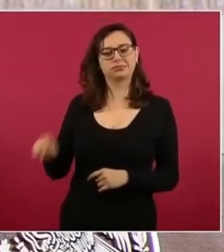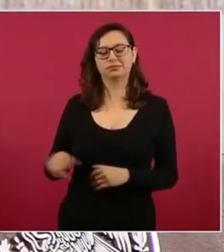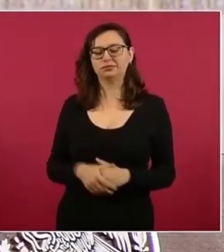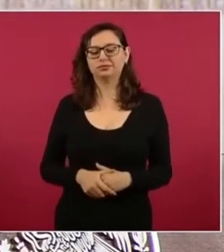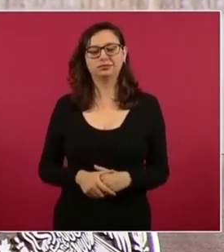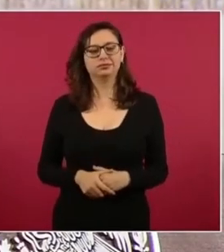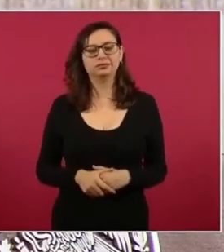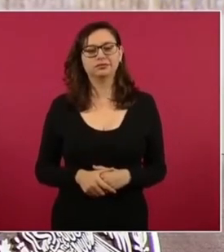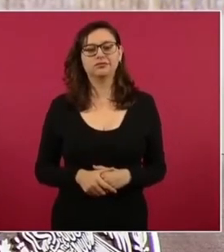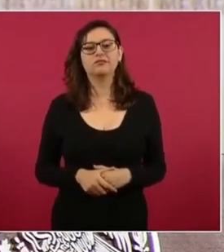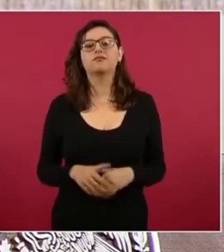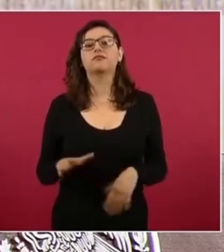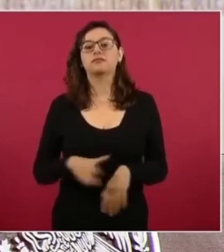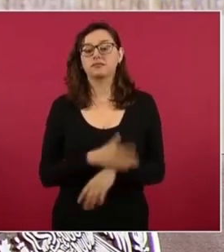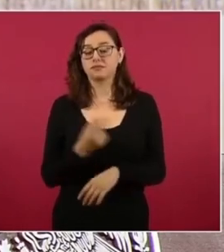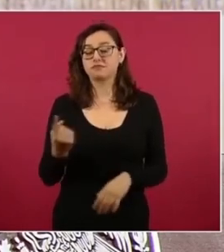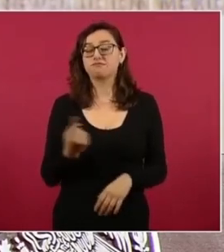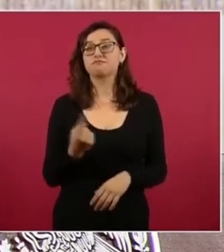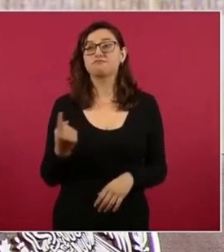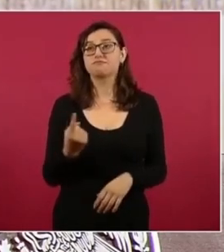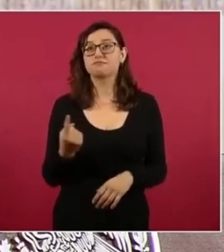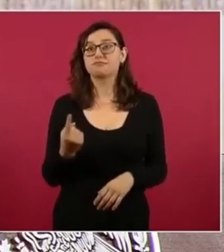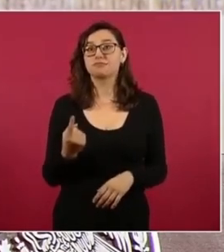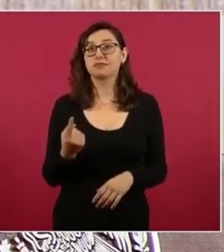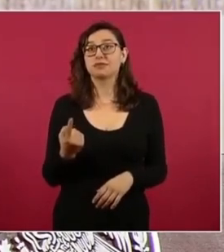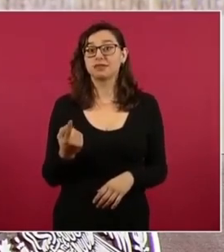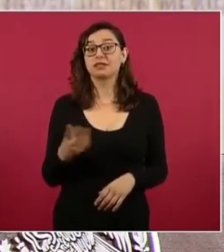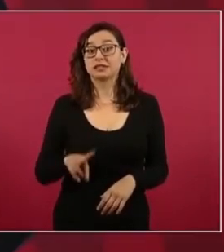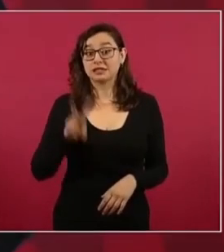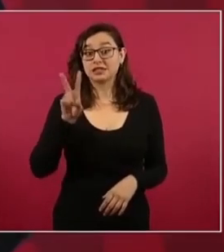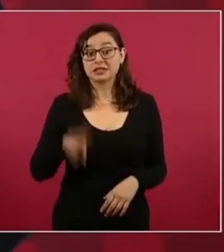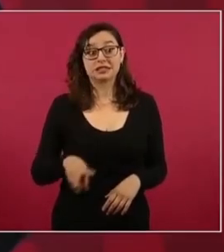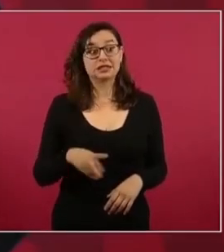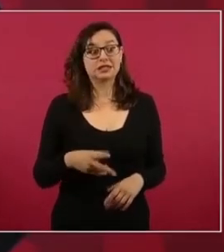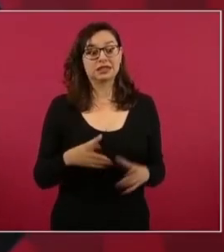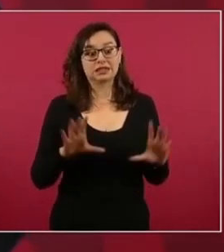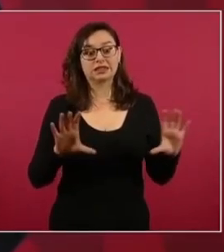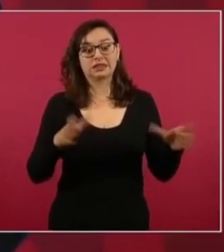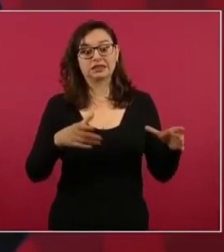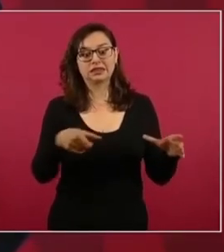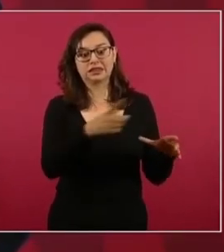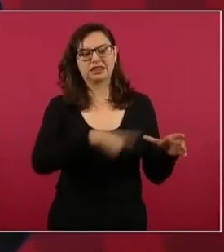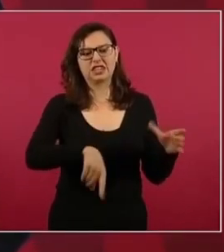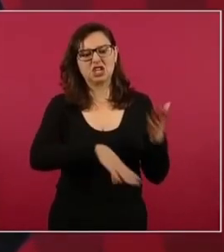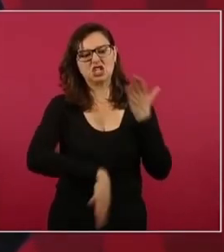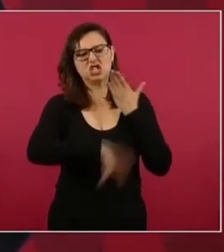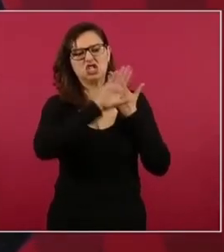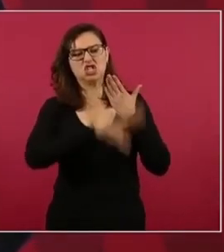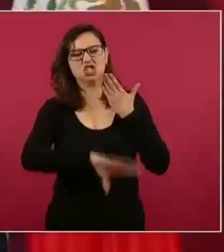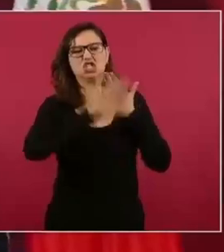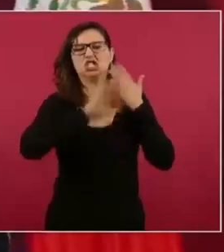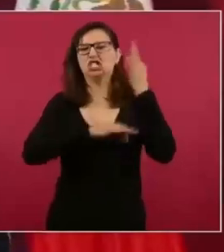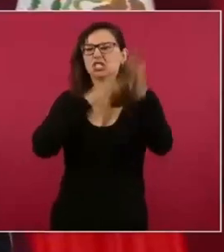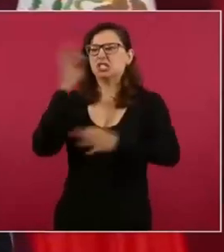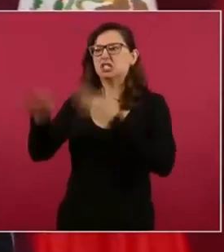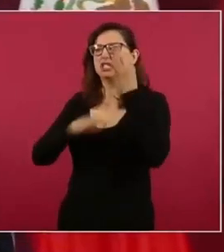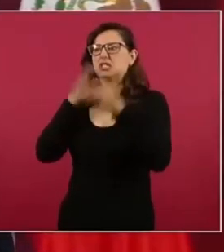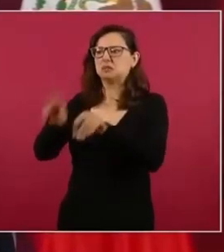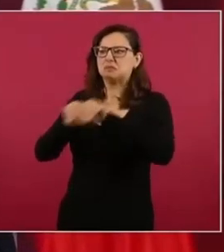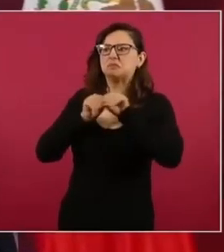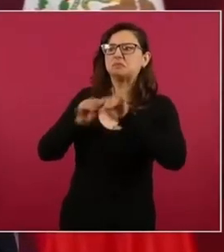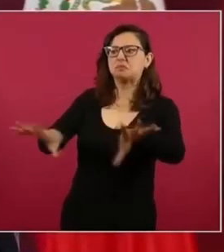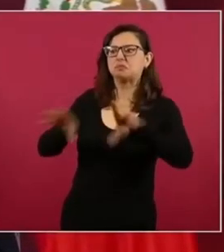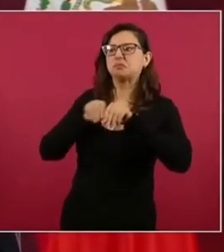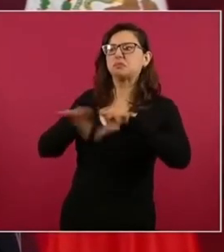porque vaya que está fuerte la campaña en contra